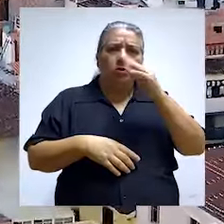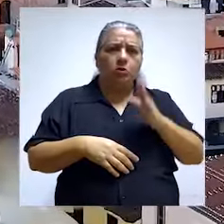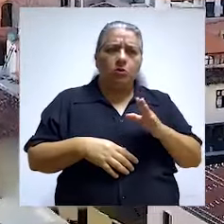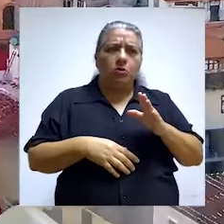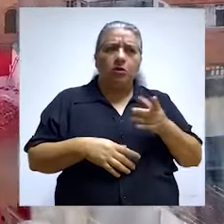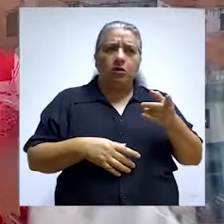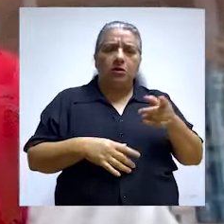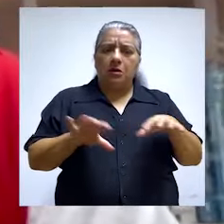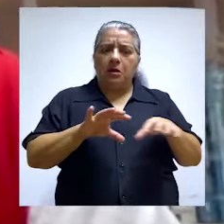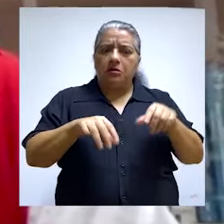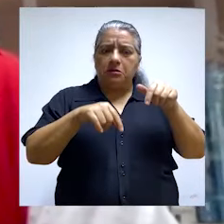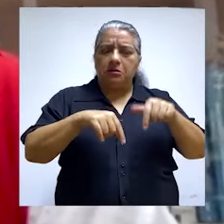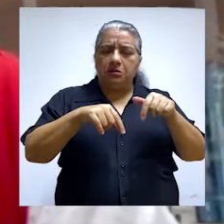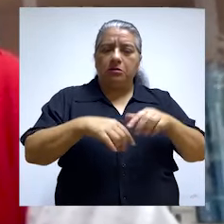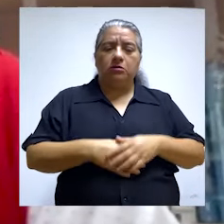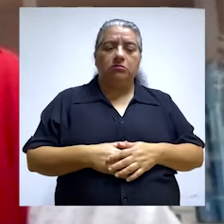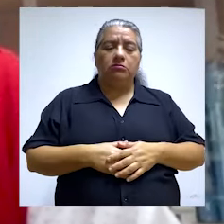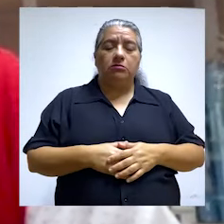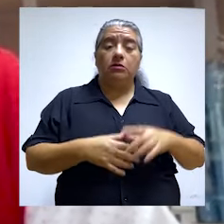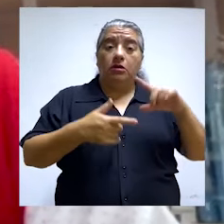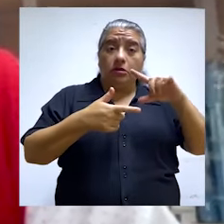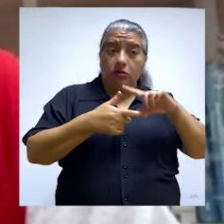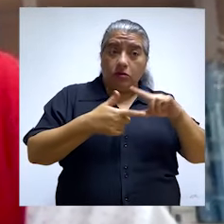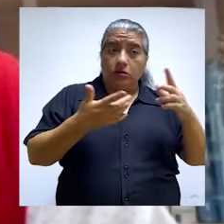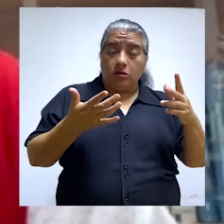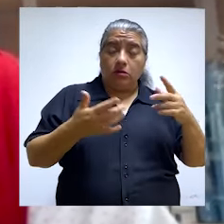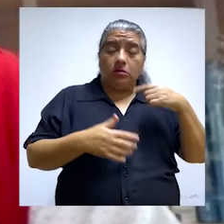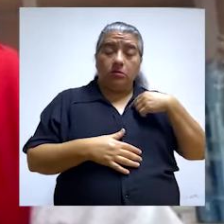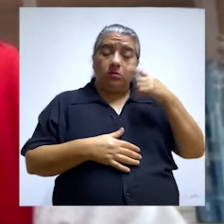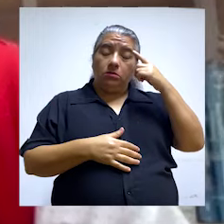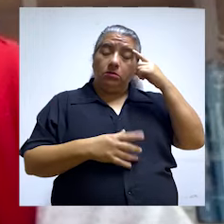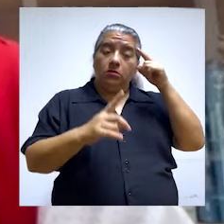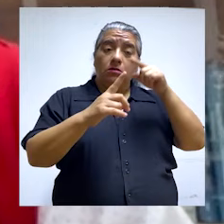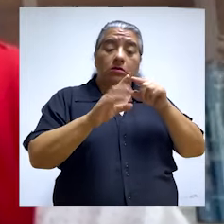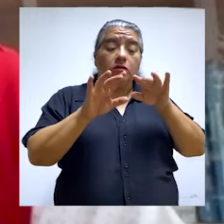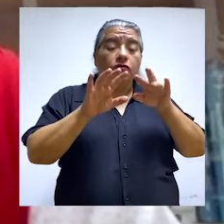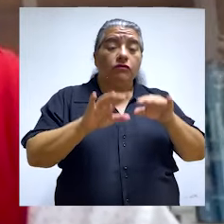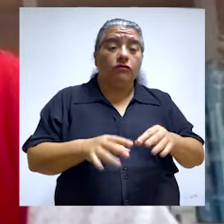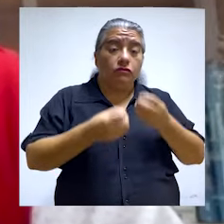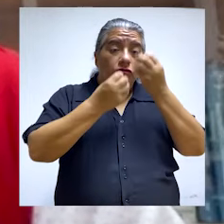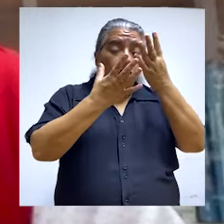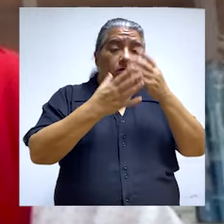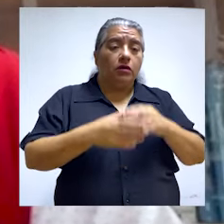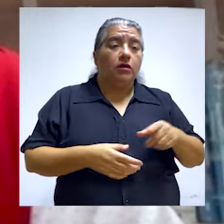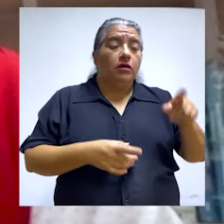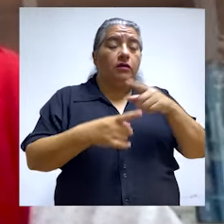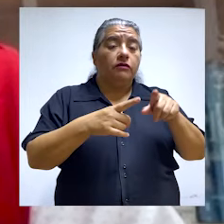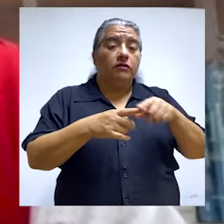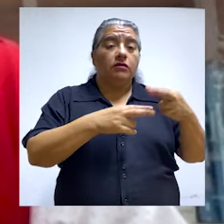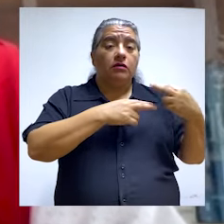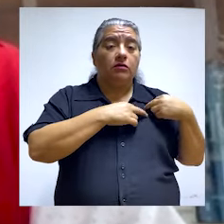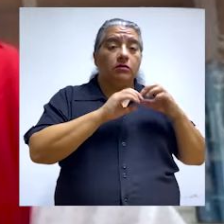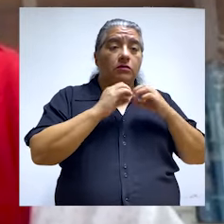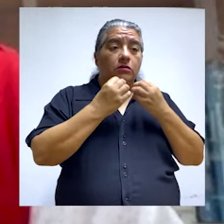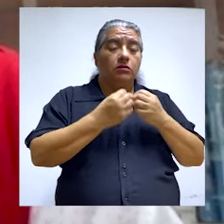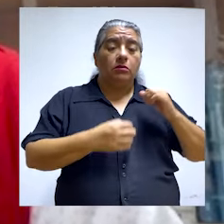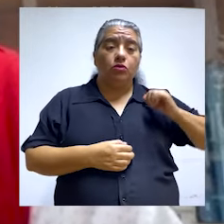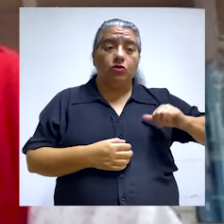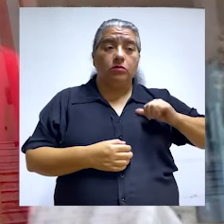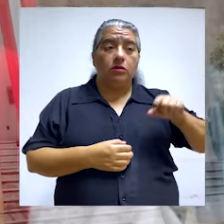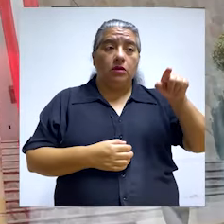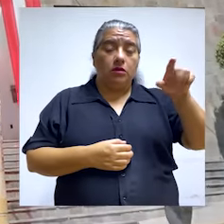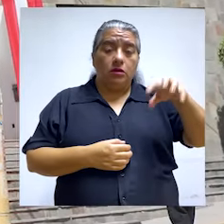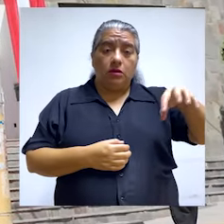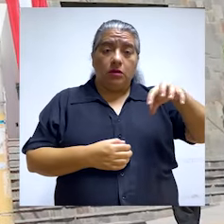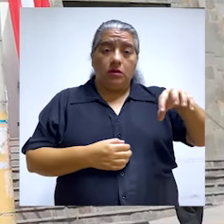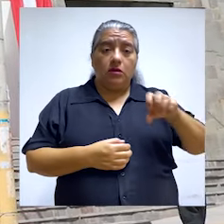habitualmente no se realizan en la región. Entonces nosotros como Contraloría, y es la finalidad de nuestro informe de control, pues que las entidades a cargo, en